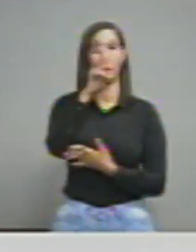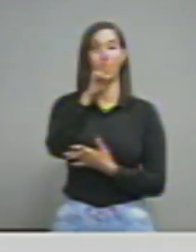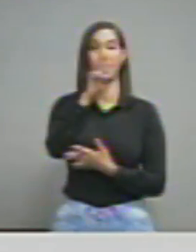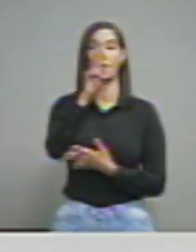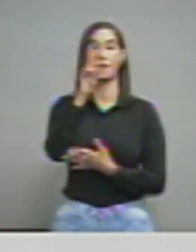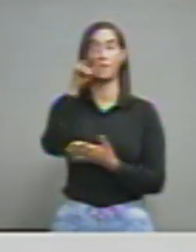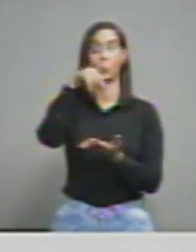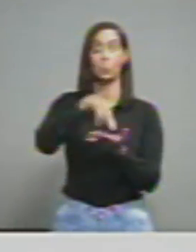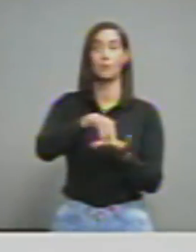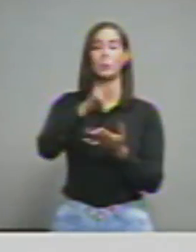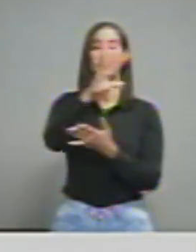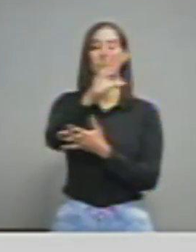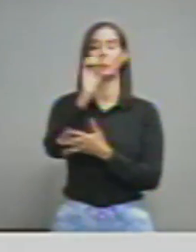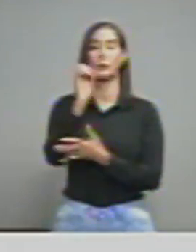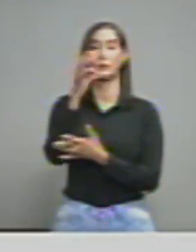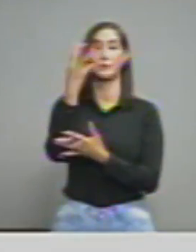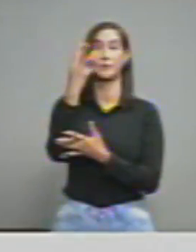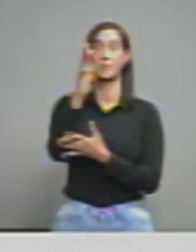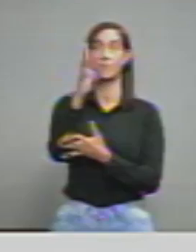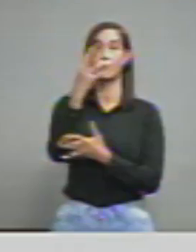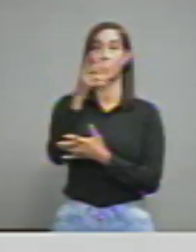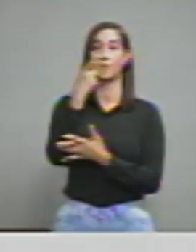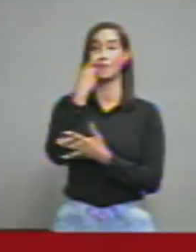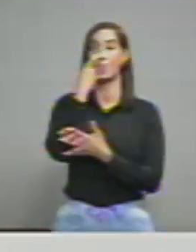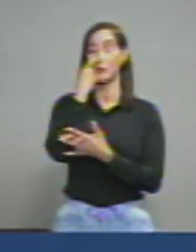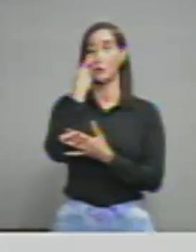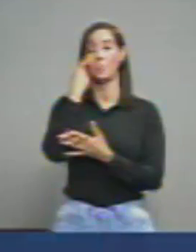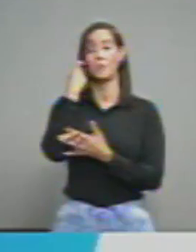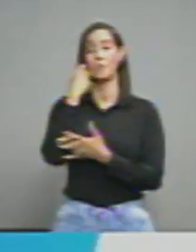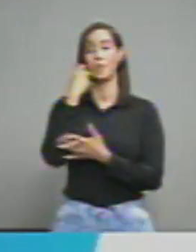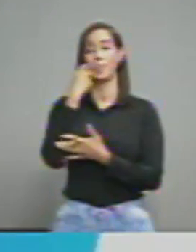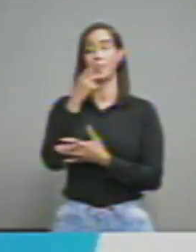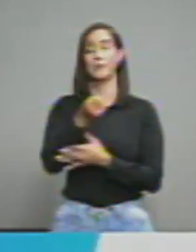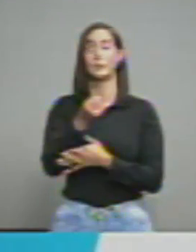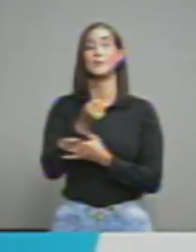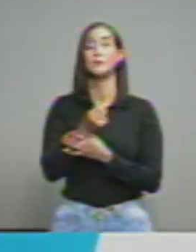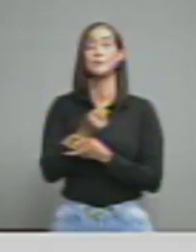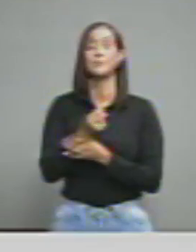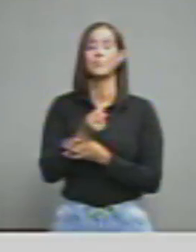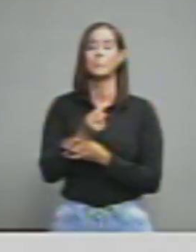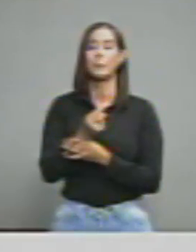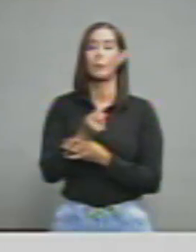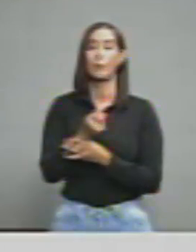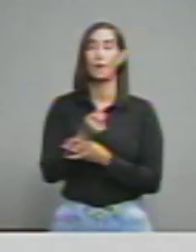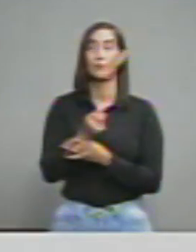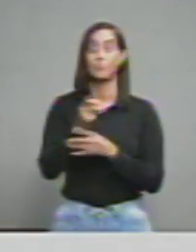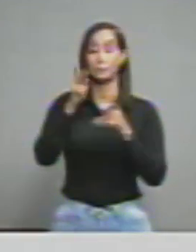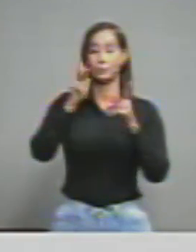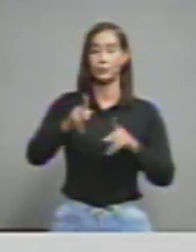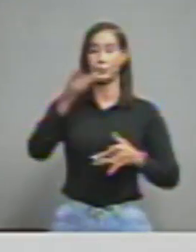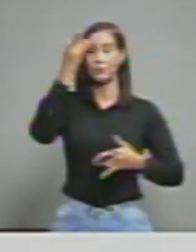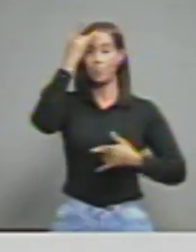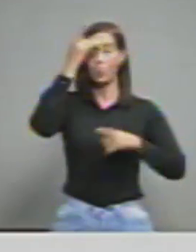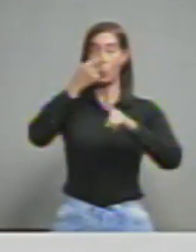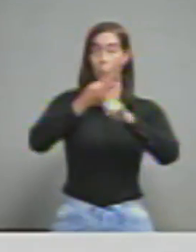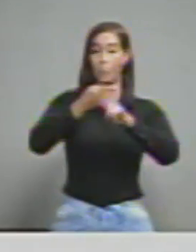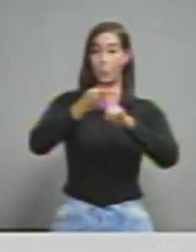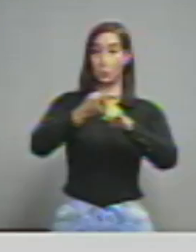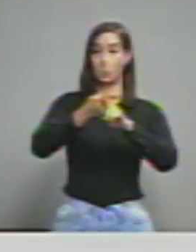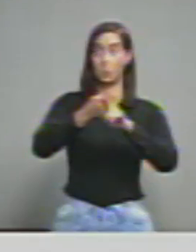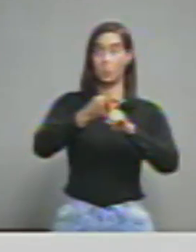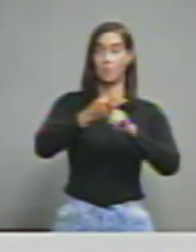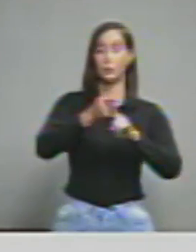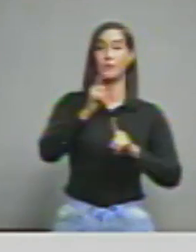516 pruebas fueron realizadas el número de casos confirmados por pcr